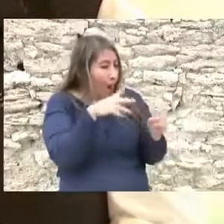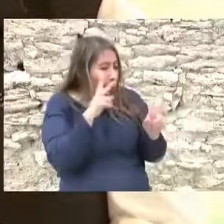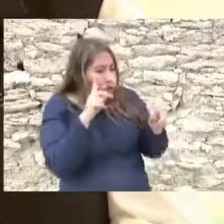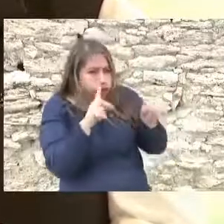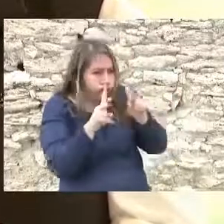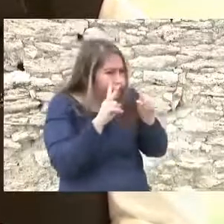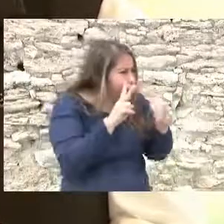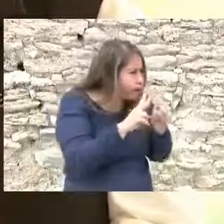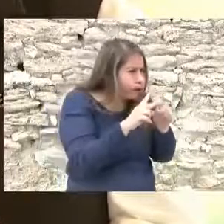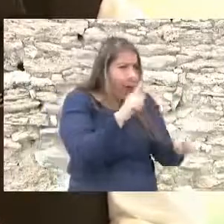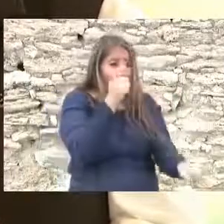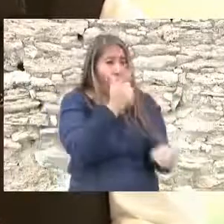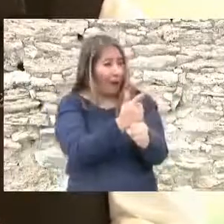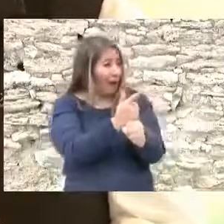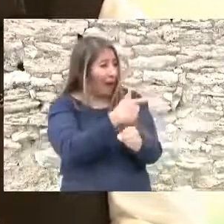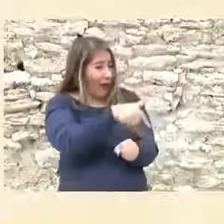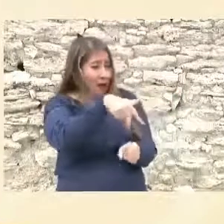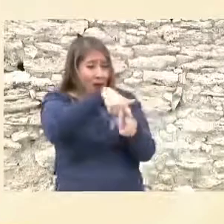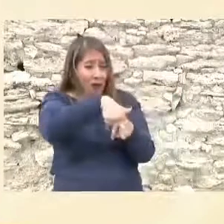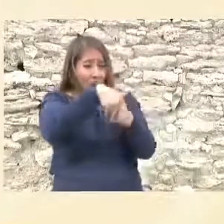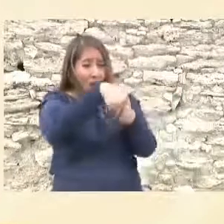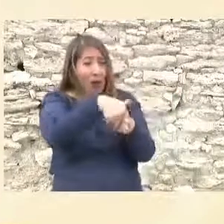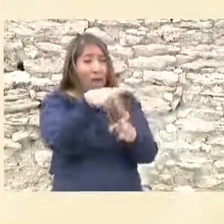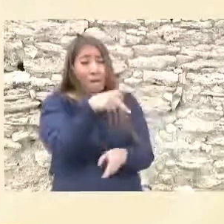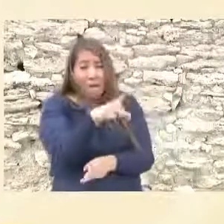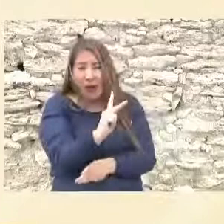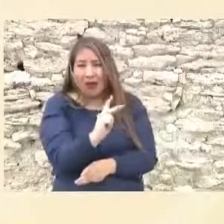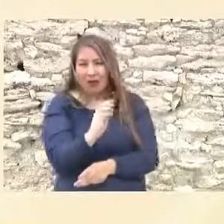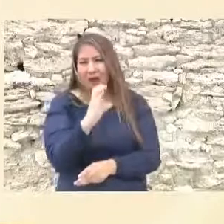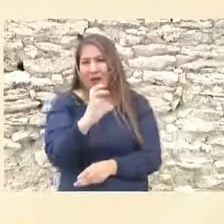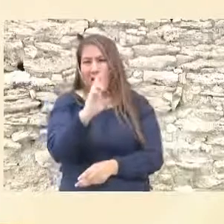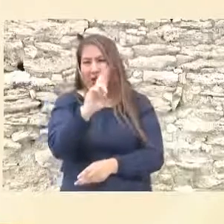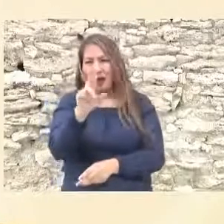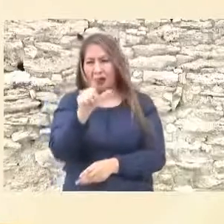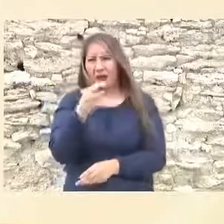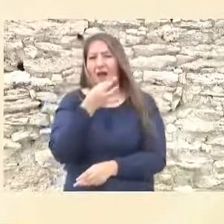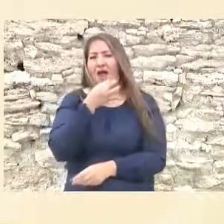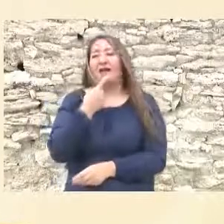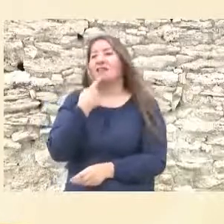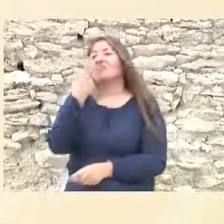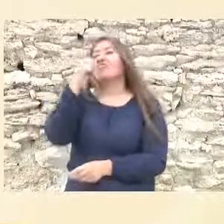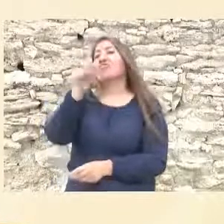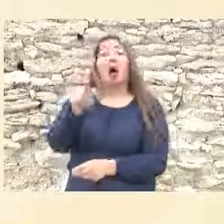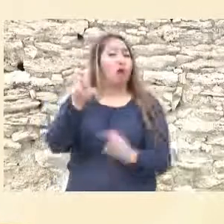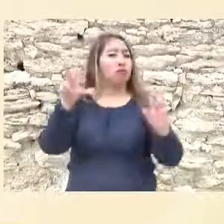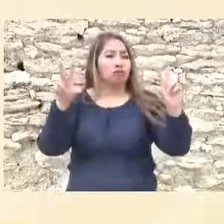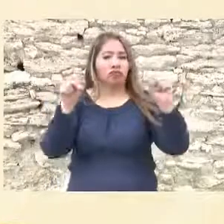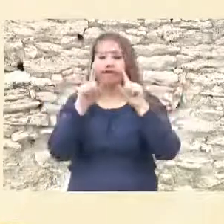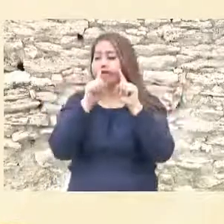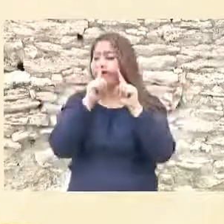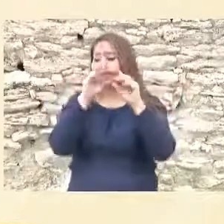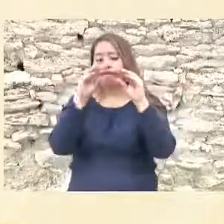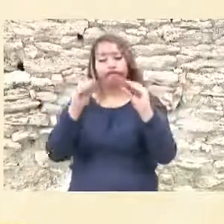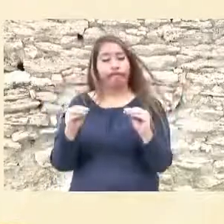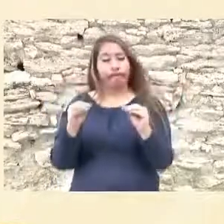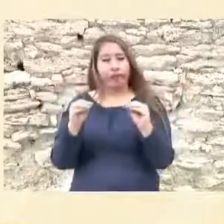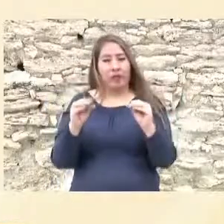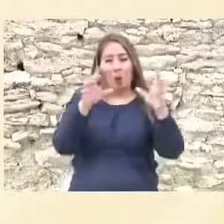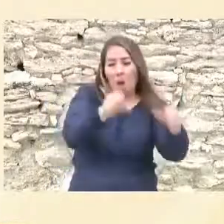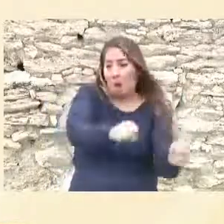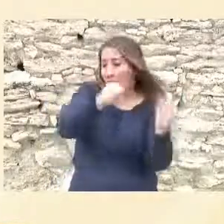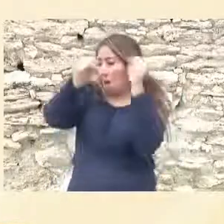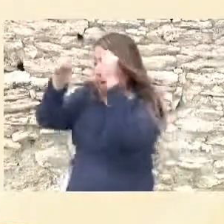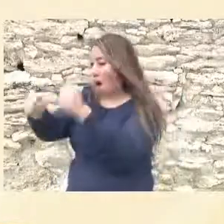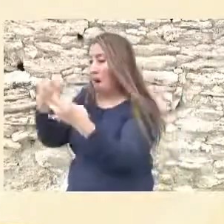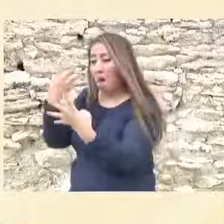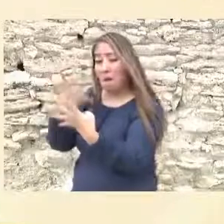por los que supo que estaba ahí, pero Carranza no lo quiso denunciar, fue hecho prisionero por Cisneros. Escobedo, cuando